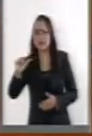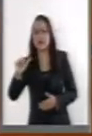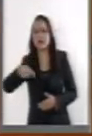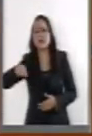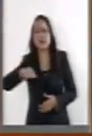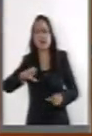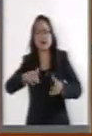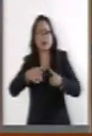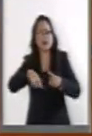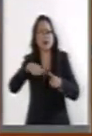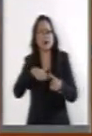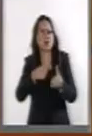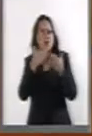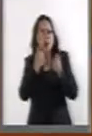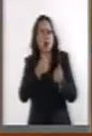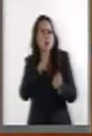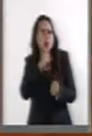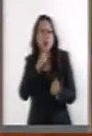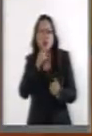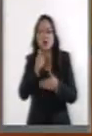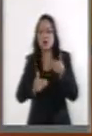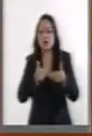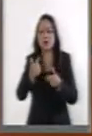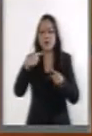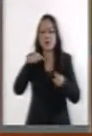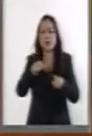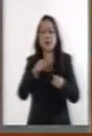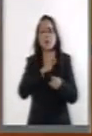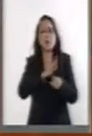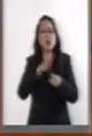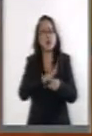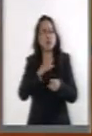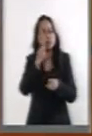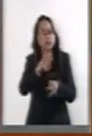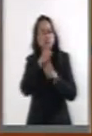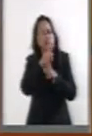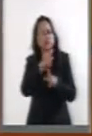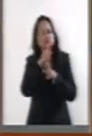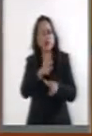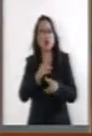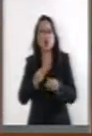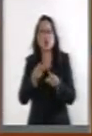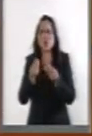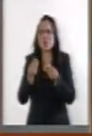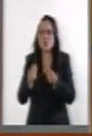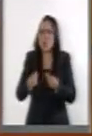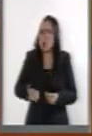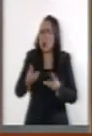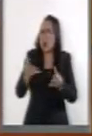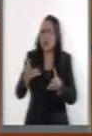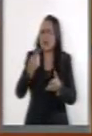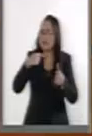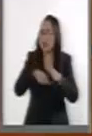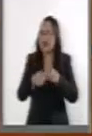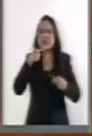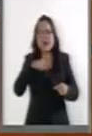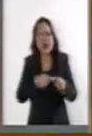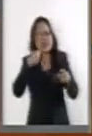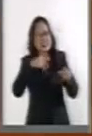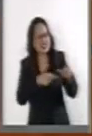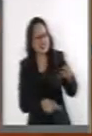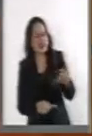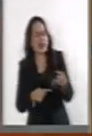tienen la capacidad para sustanciar la inmensa cantidad de demandas que ante ellas se